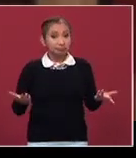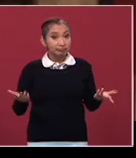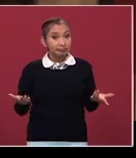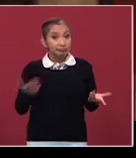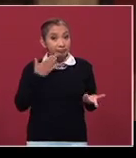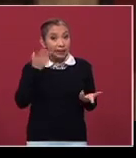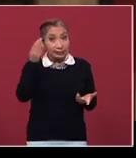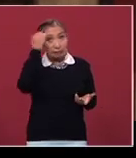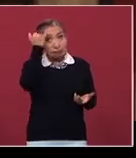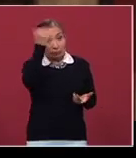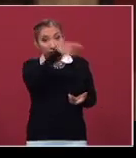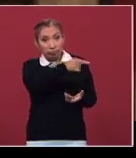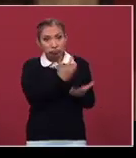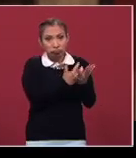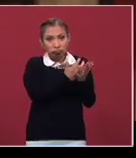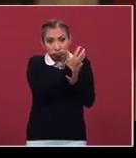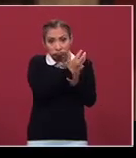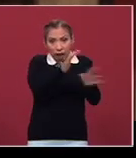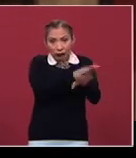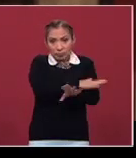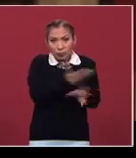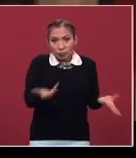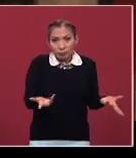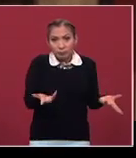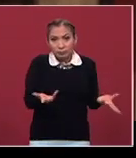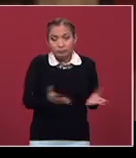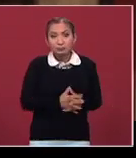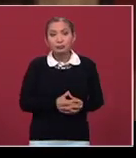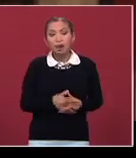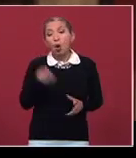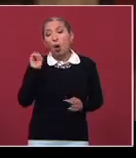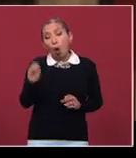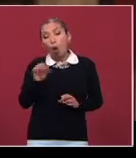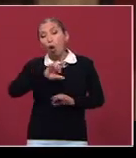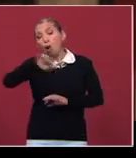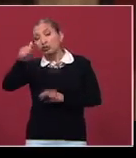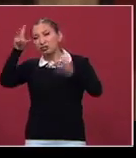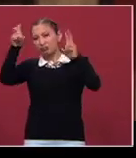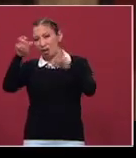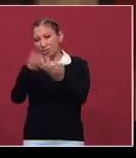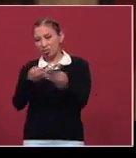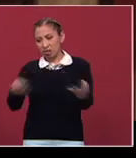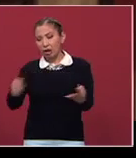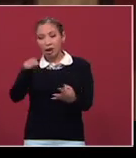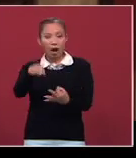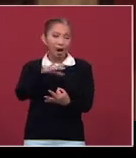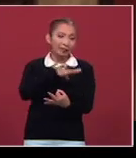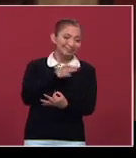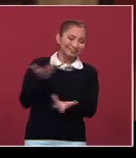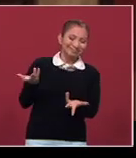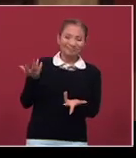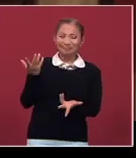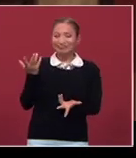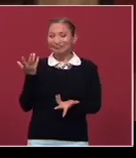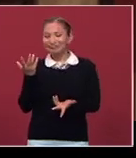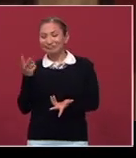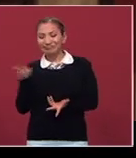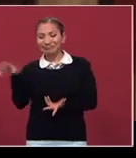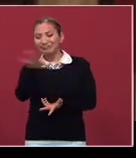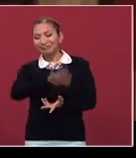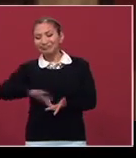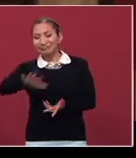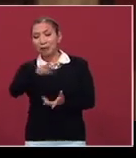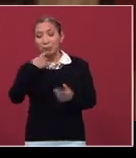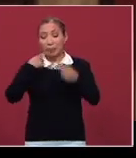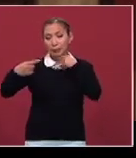¿no? Ese es un pensamiento radical, ¿no? O la cuestión de la tierra que es muy evidente y que también hay una cuestión que